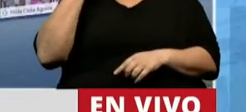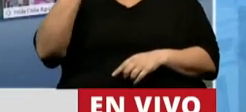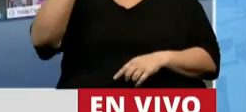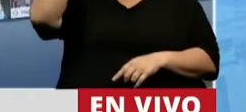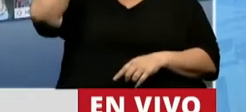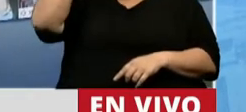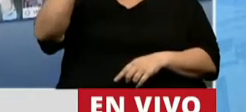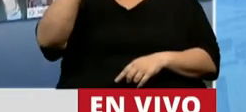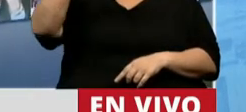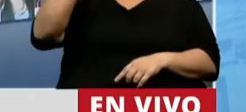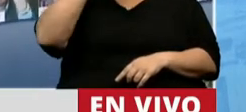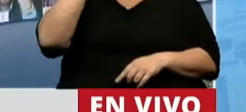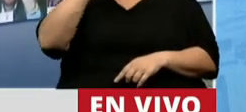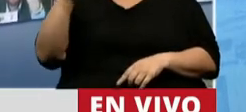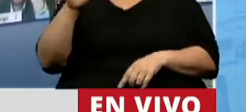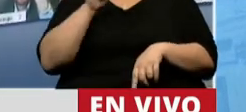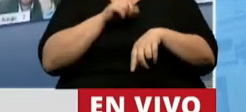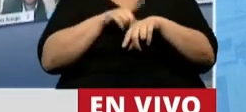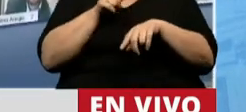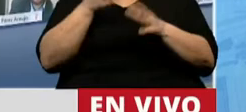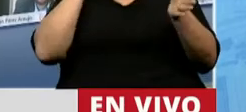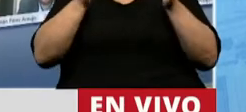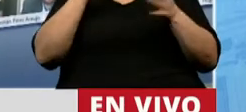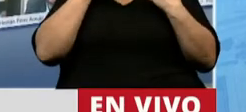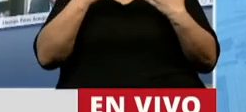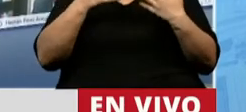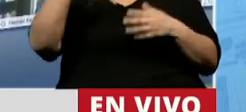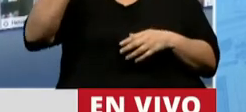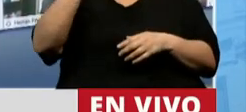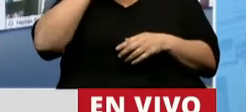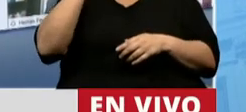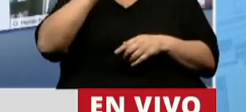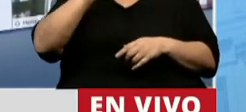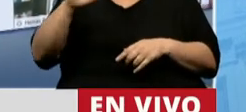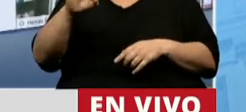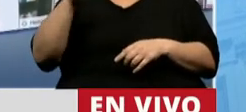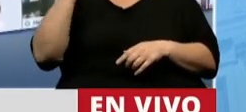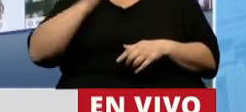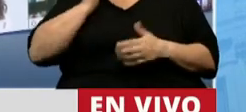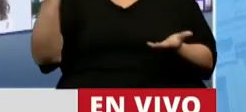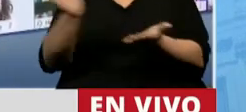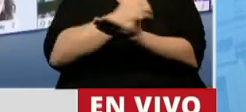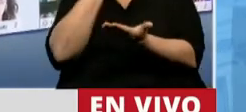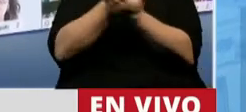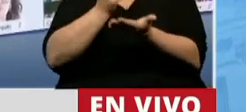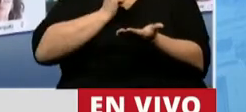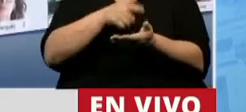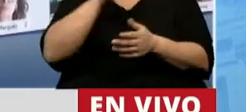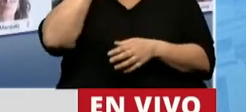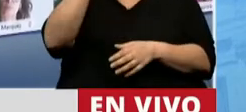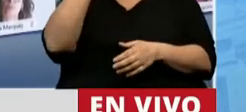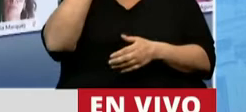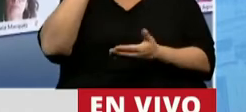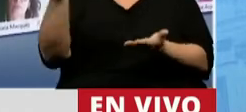policía, Antonio Navarro, en un hecho que fue conocido como el Navarrazo, dio un golpe de Estado en la provincia y